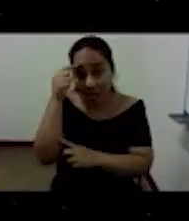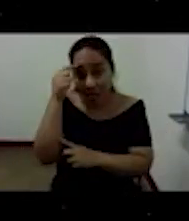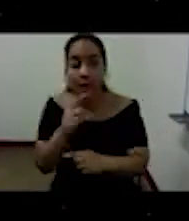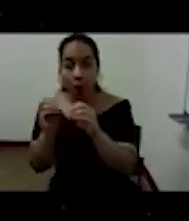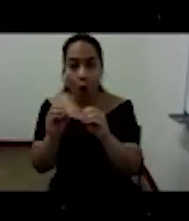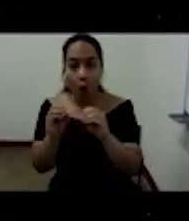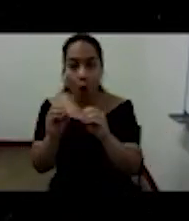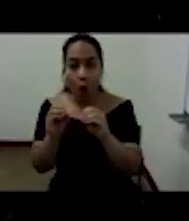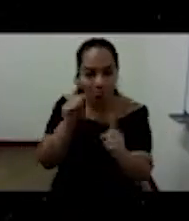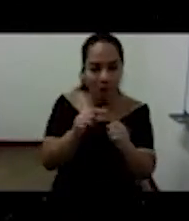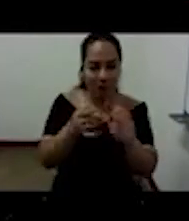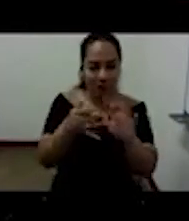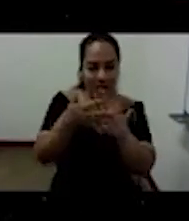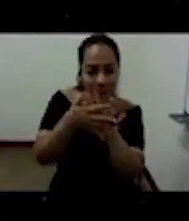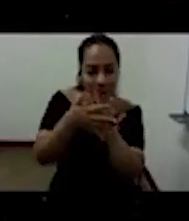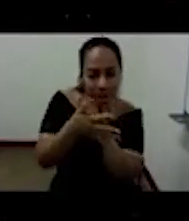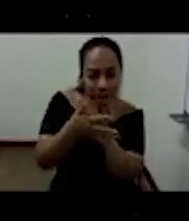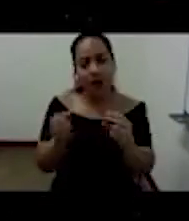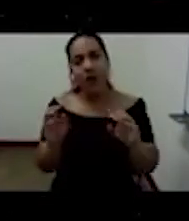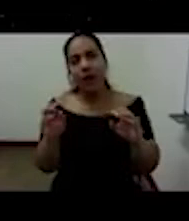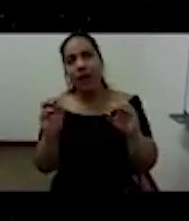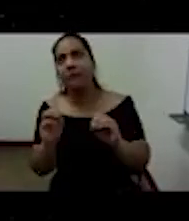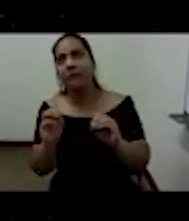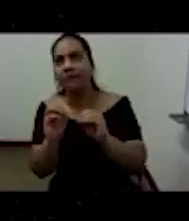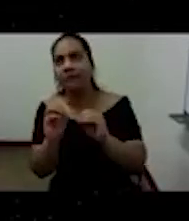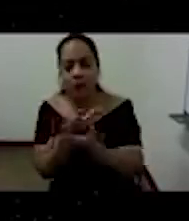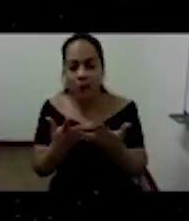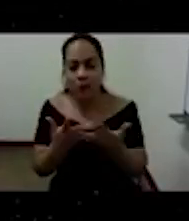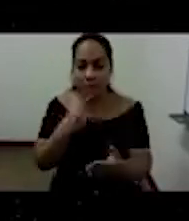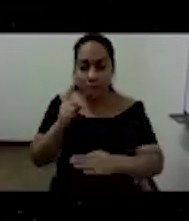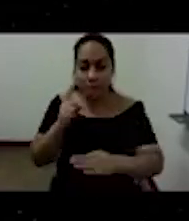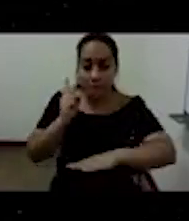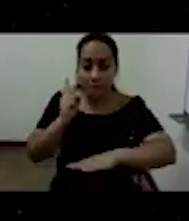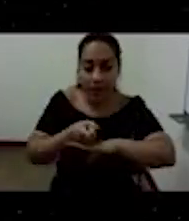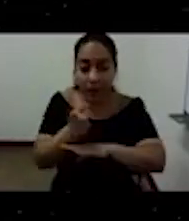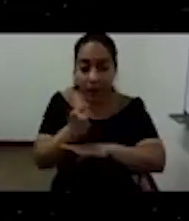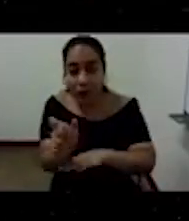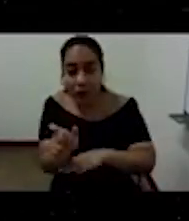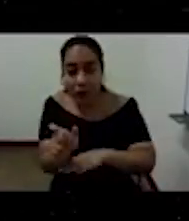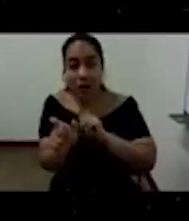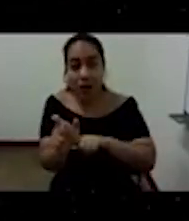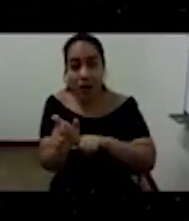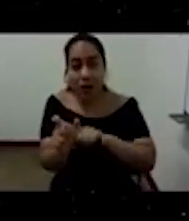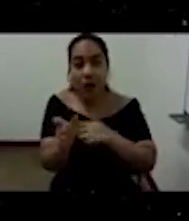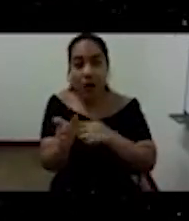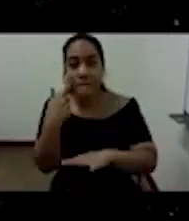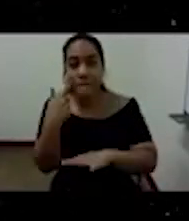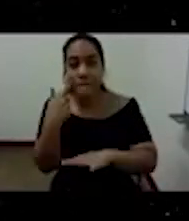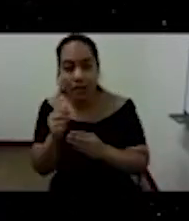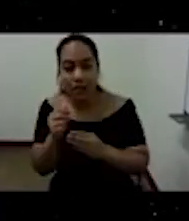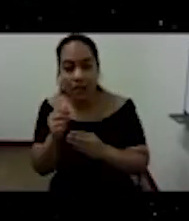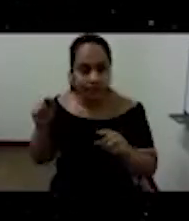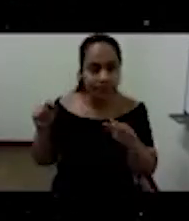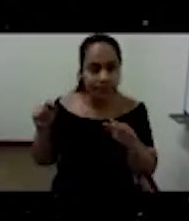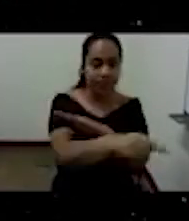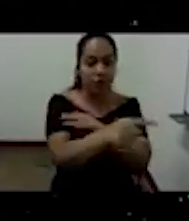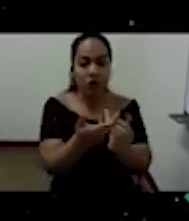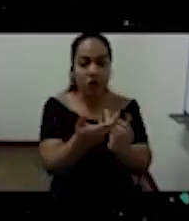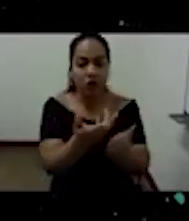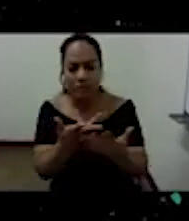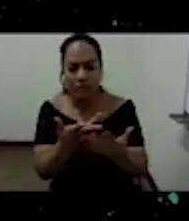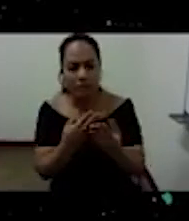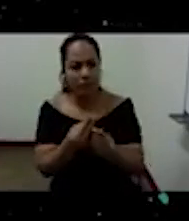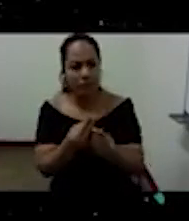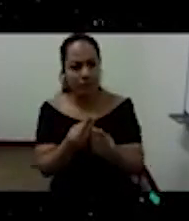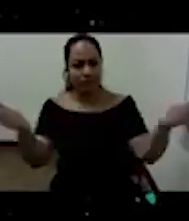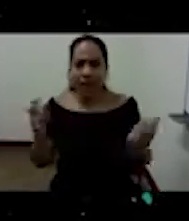la afirmación de Machiavelli acaba de ser verdadera. Y al